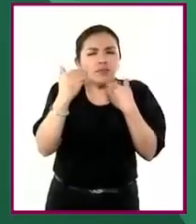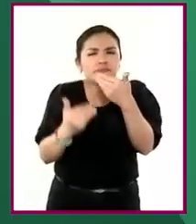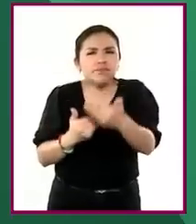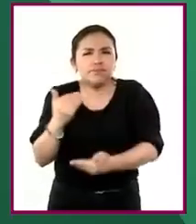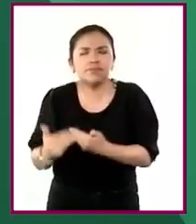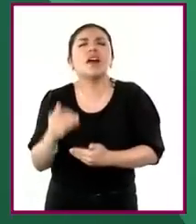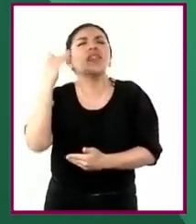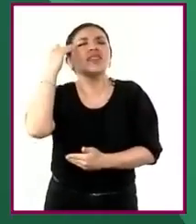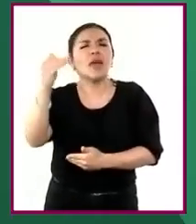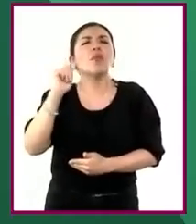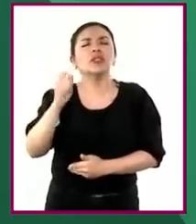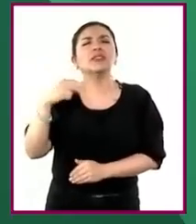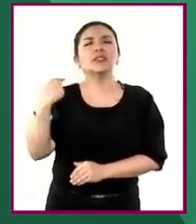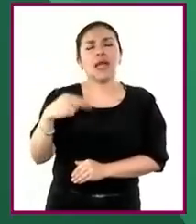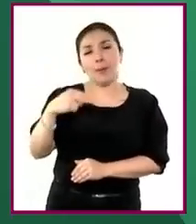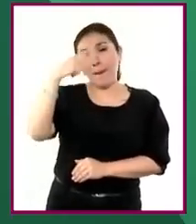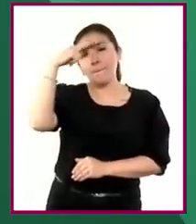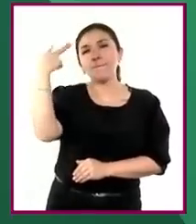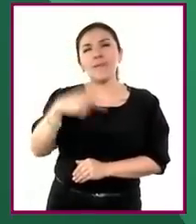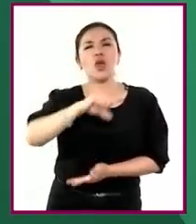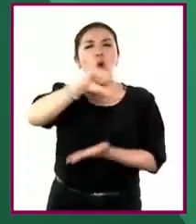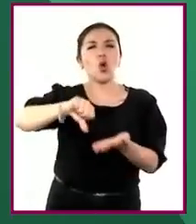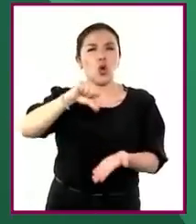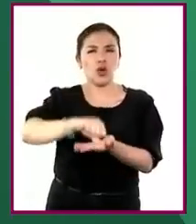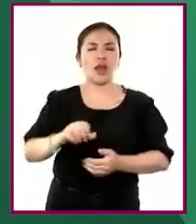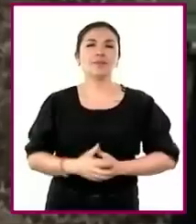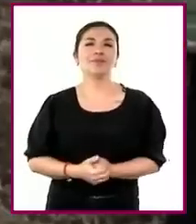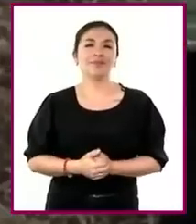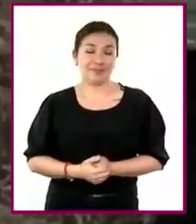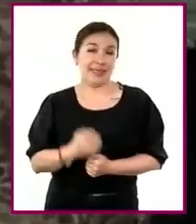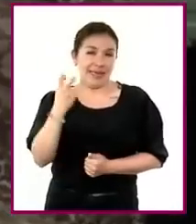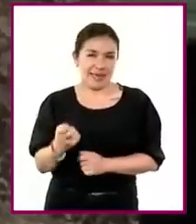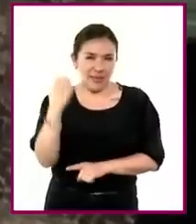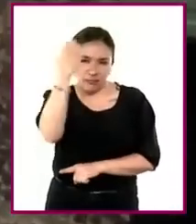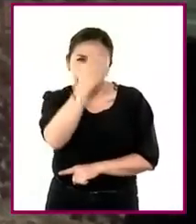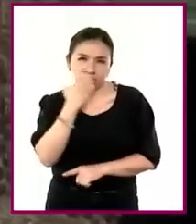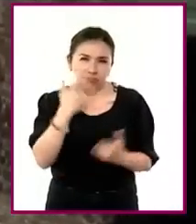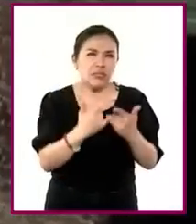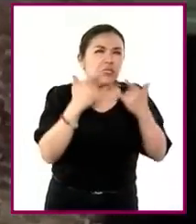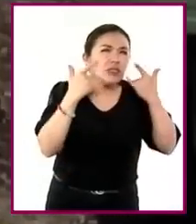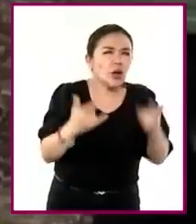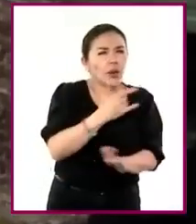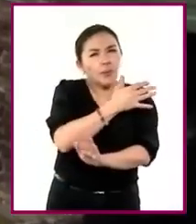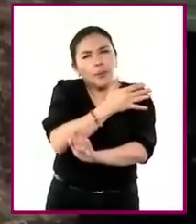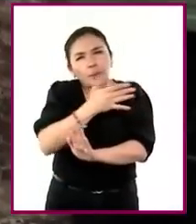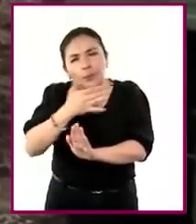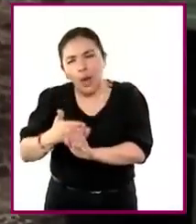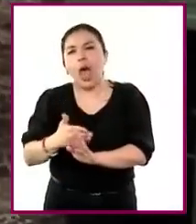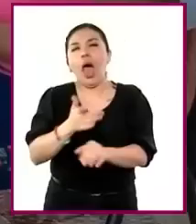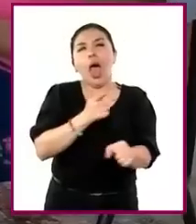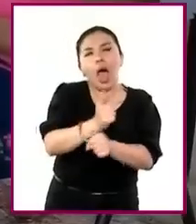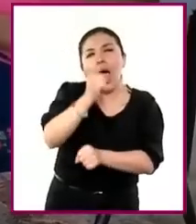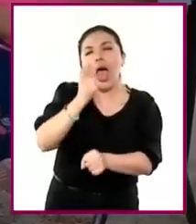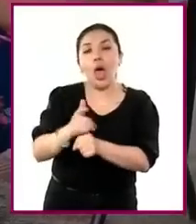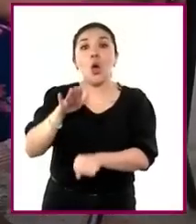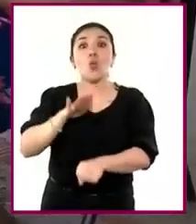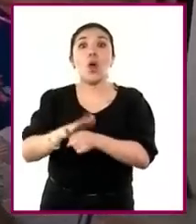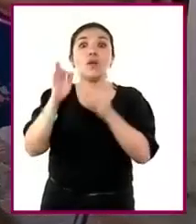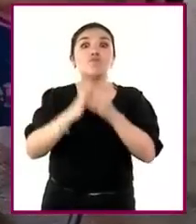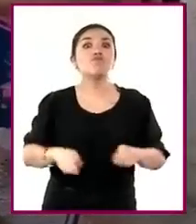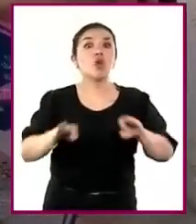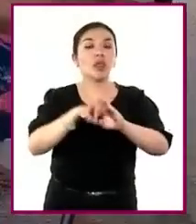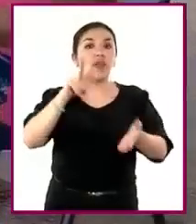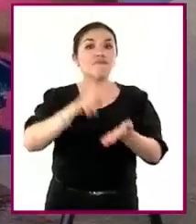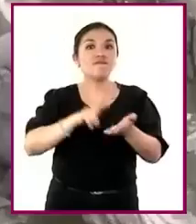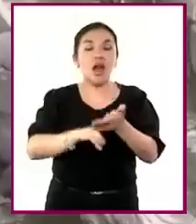en el periodo conocido como México colonial. En ese análisis histórico se destacan las aportaciones de